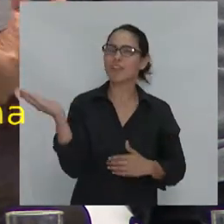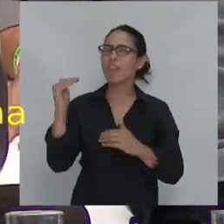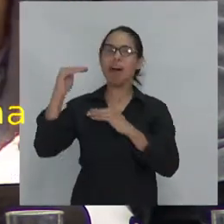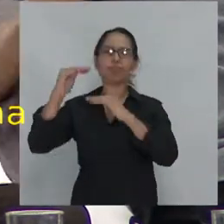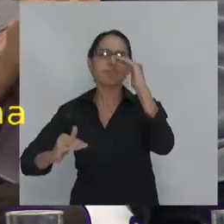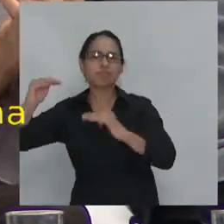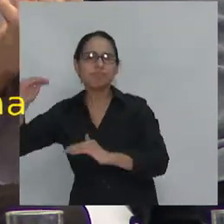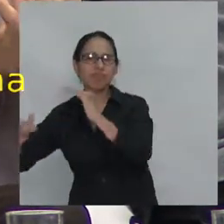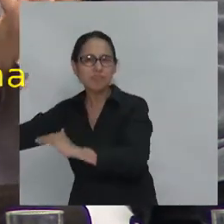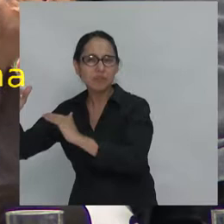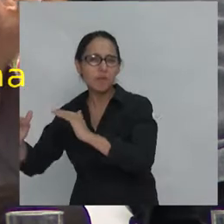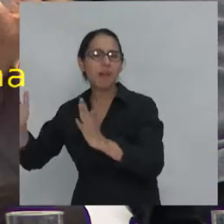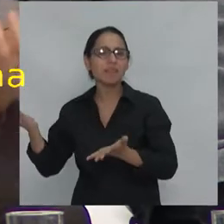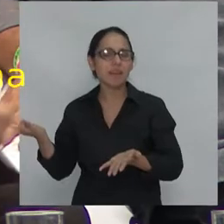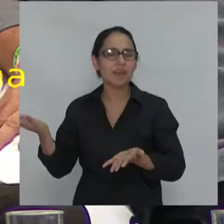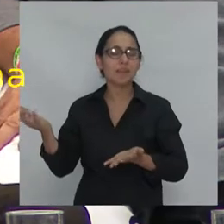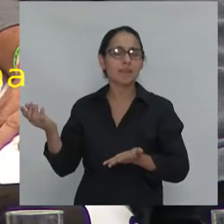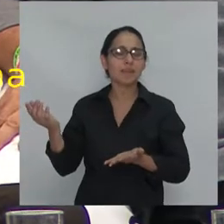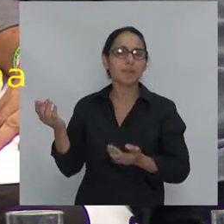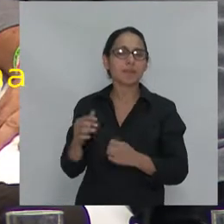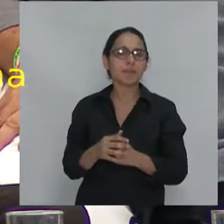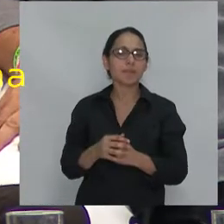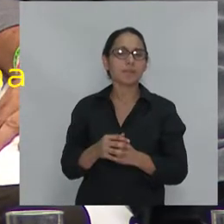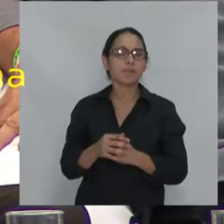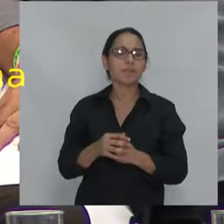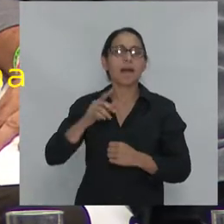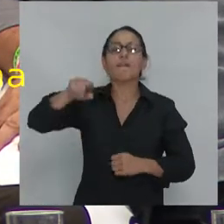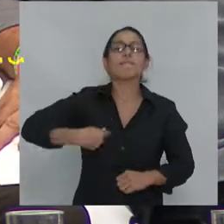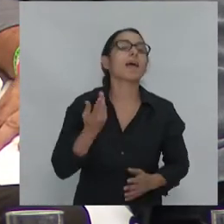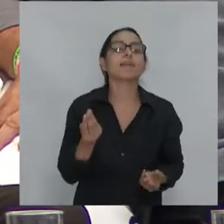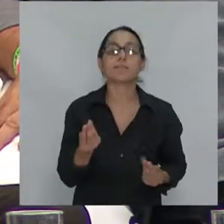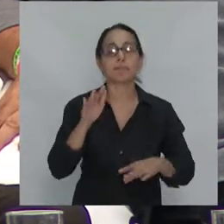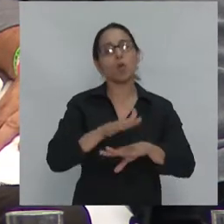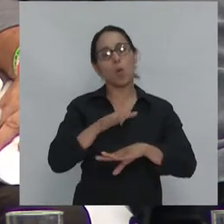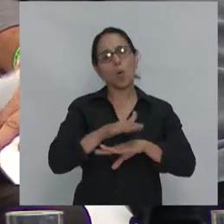producida por el neoliberalismo